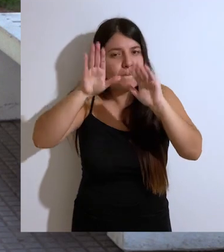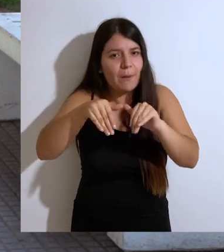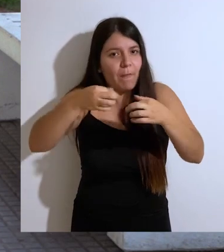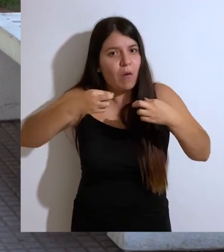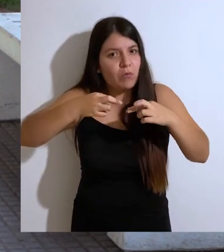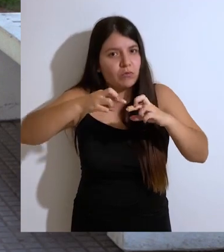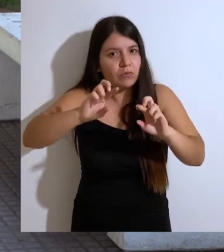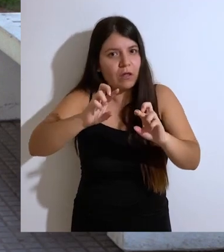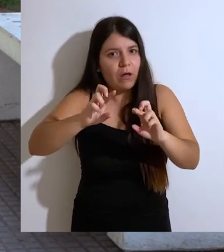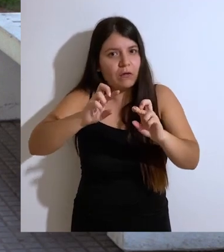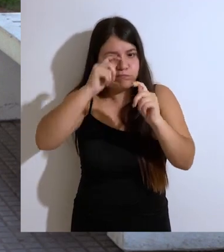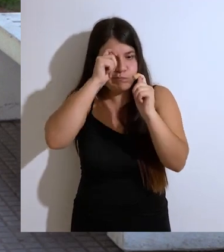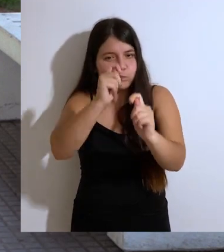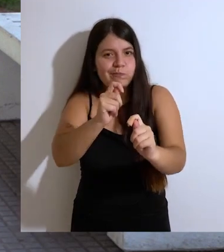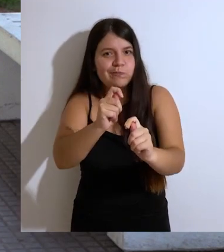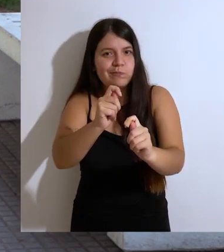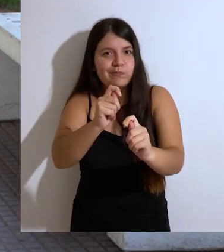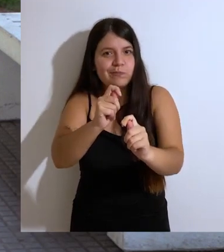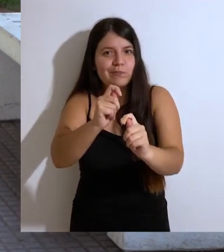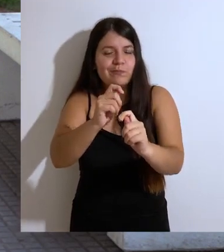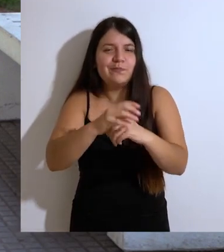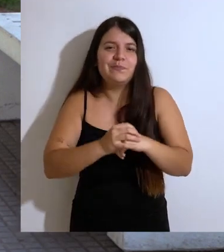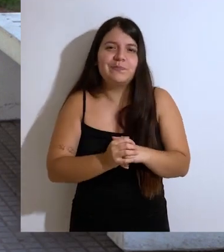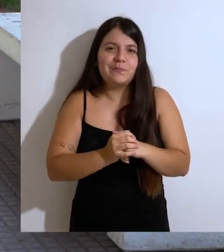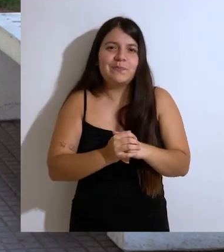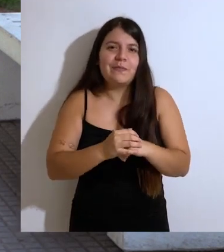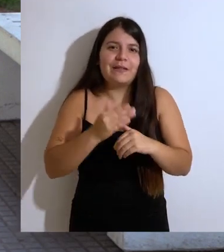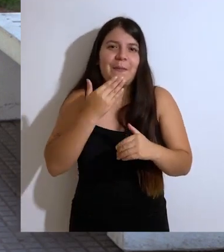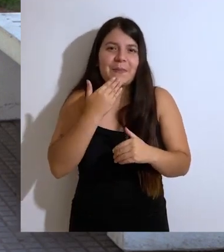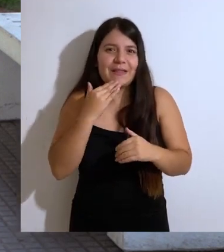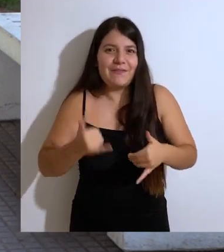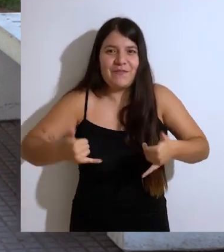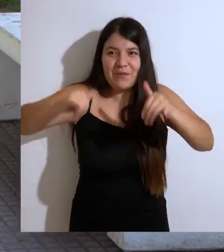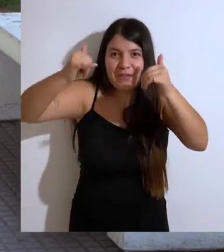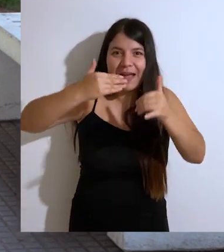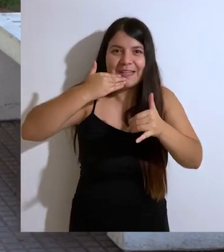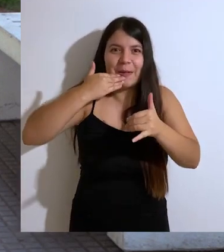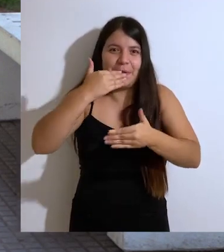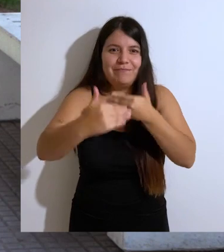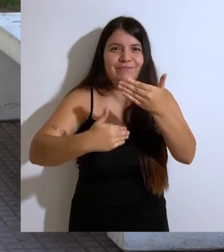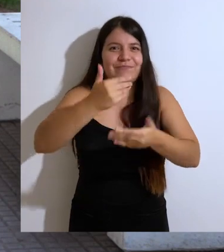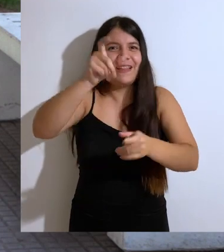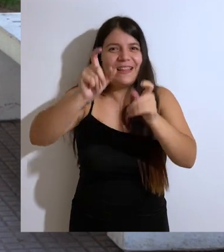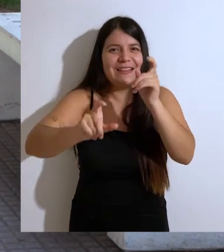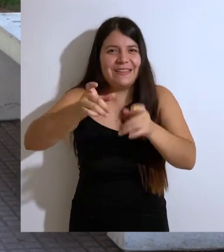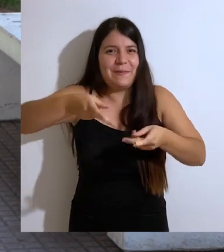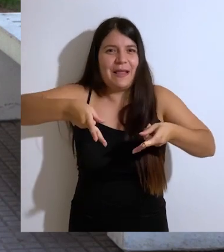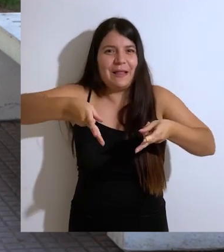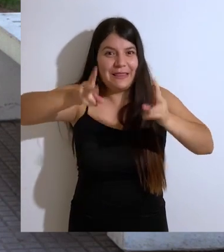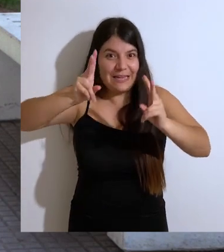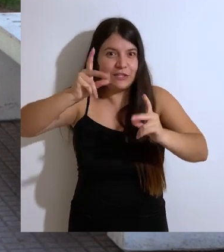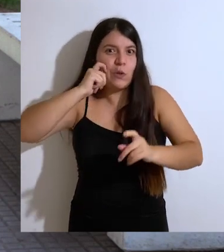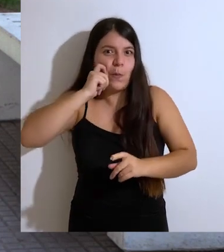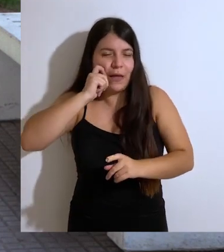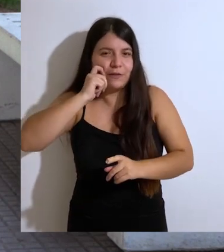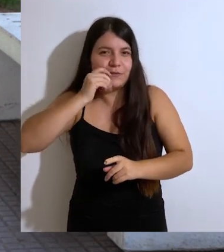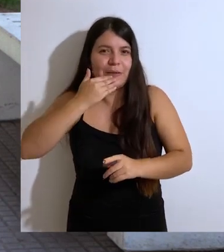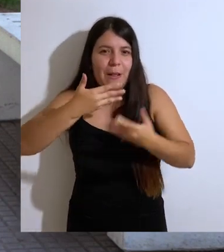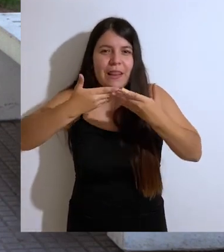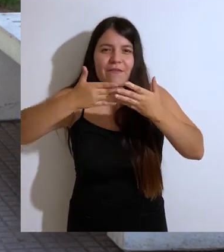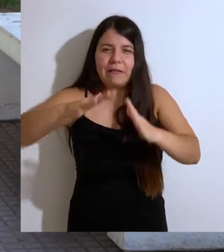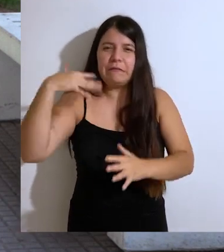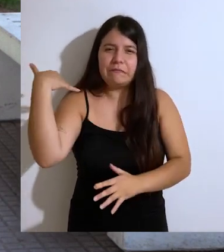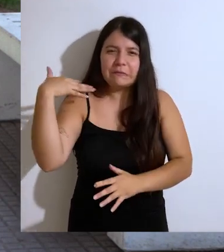al mismo trato y oportunidades para el reconocimiento, para el goce, el ejercicio de los derechos humanos y las libertades